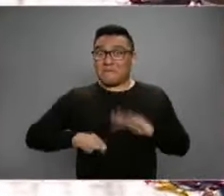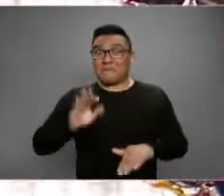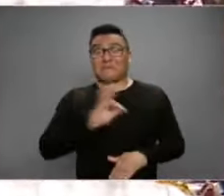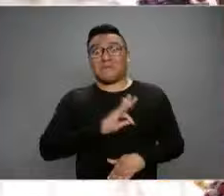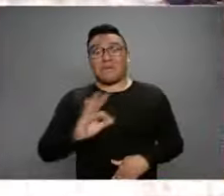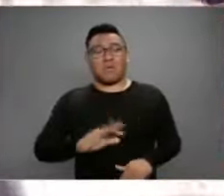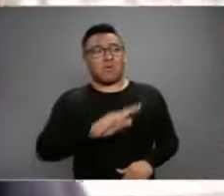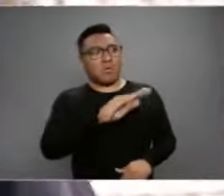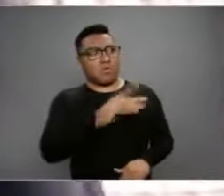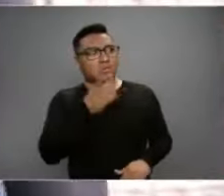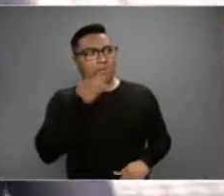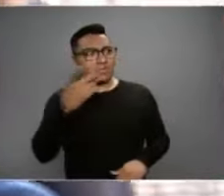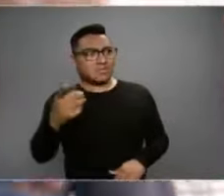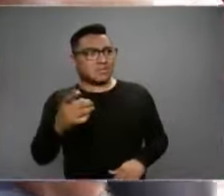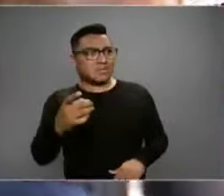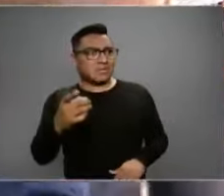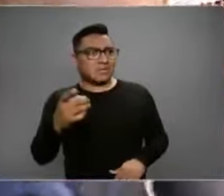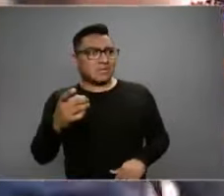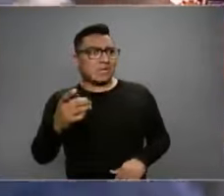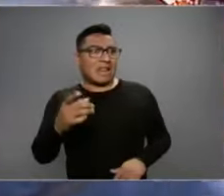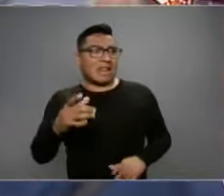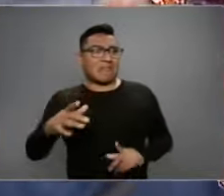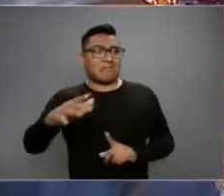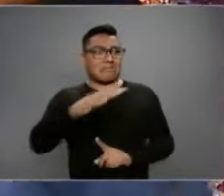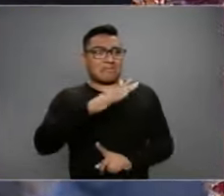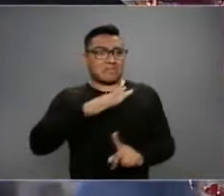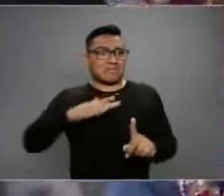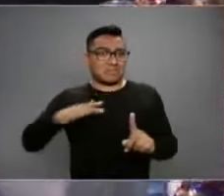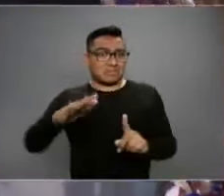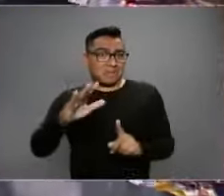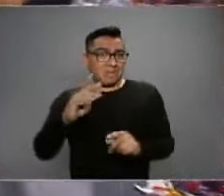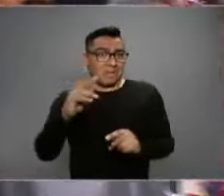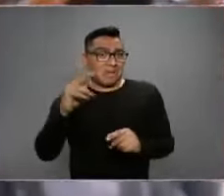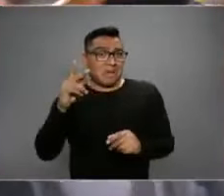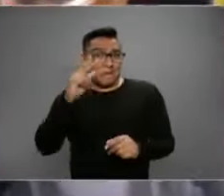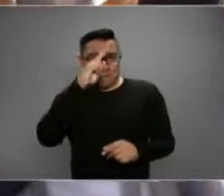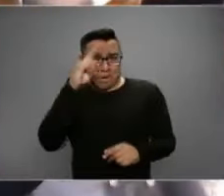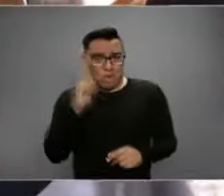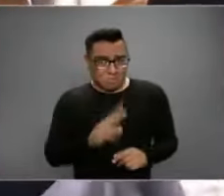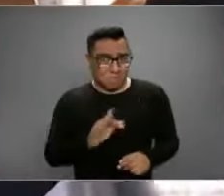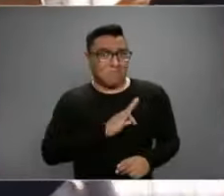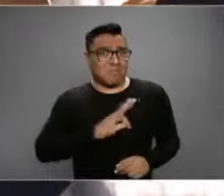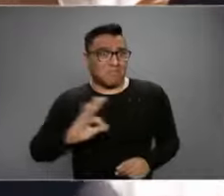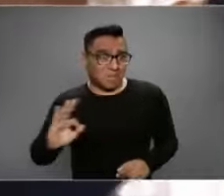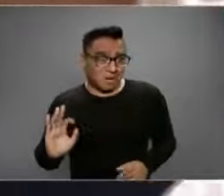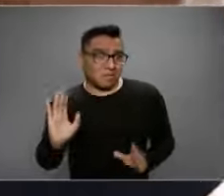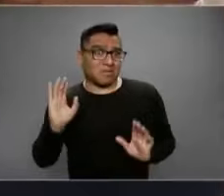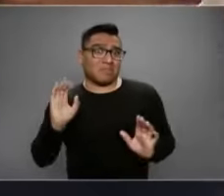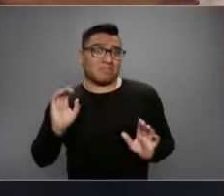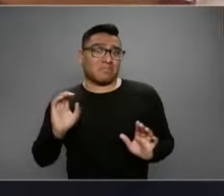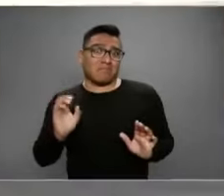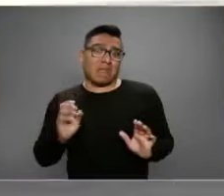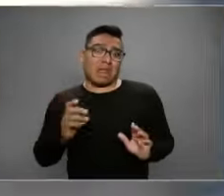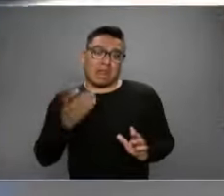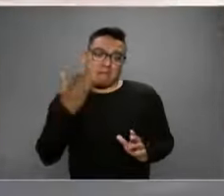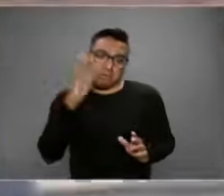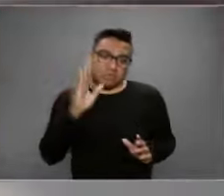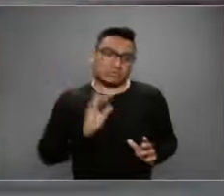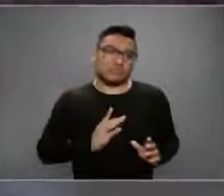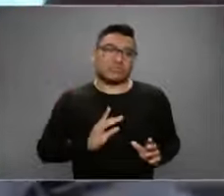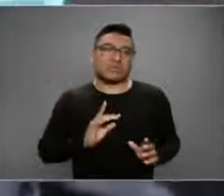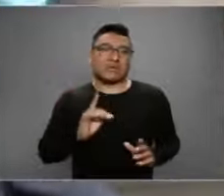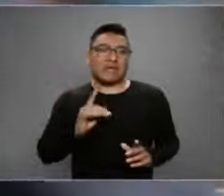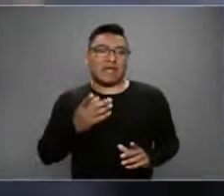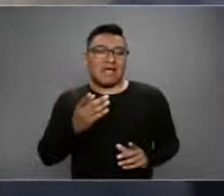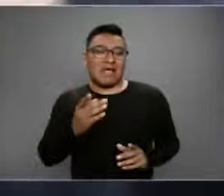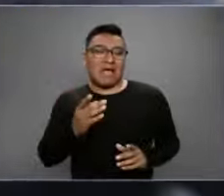Sioran, la situación siempre es susceptible de empeorar. O sea, digo, consuelo de tontos quizás, pero podríamos